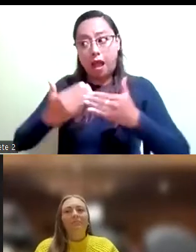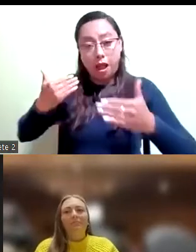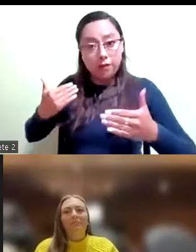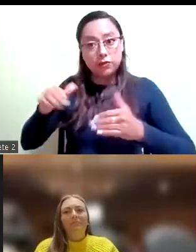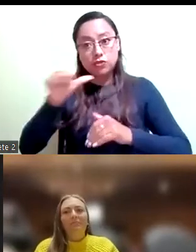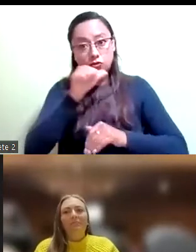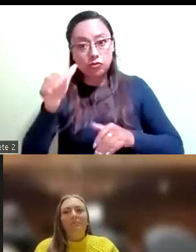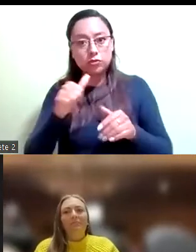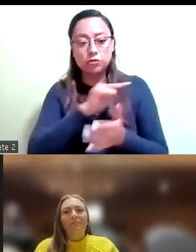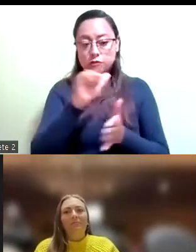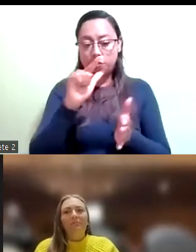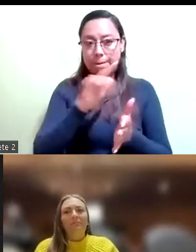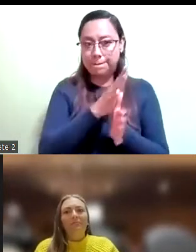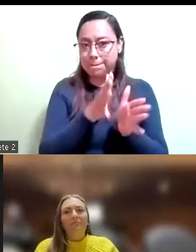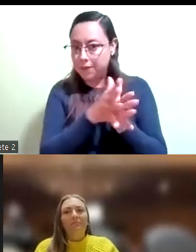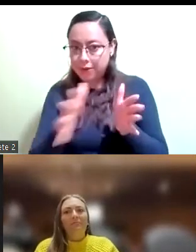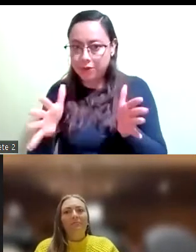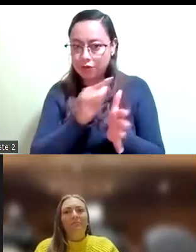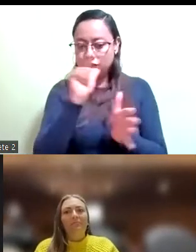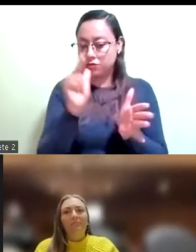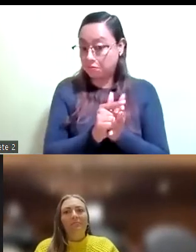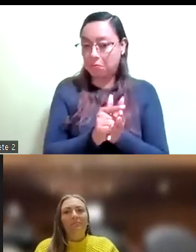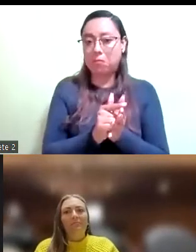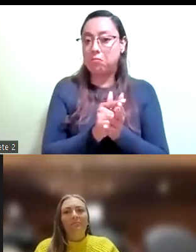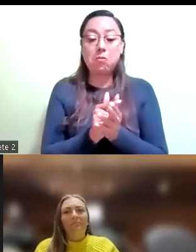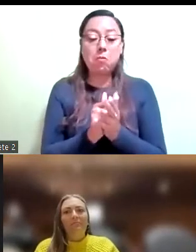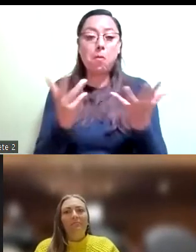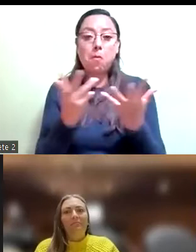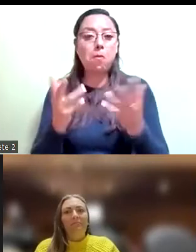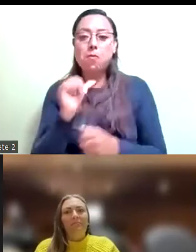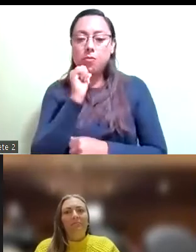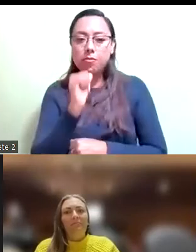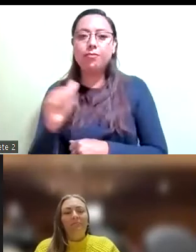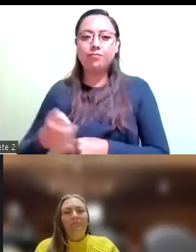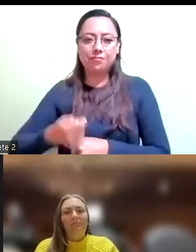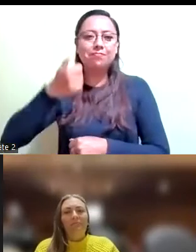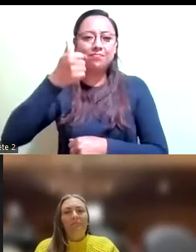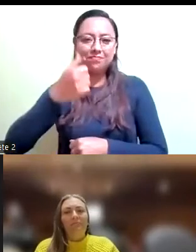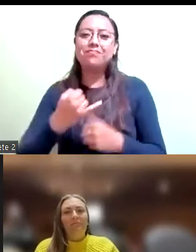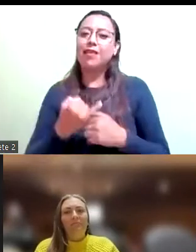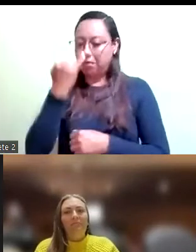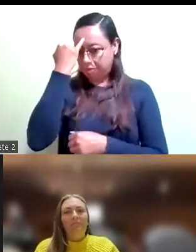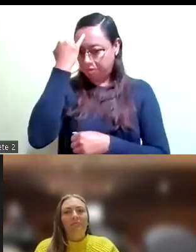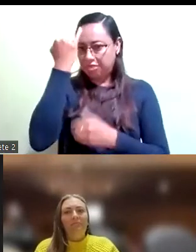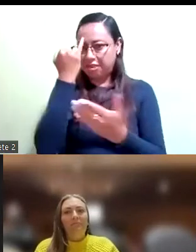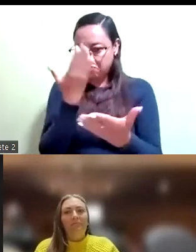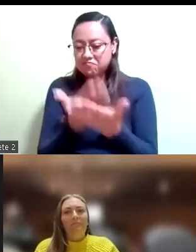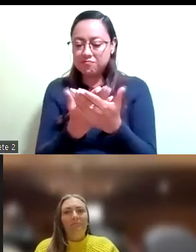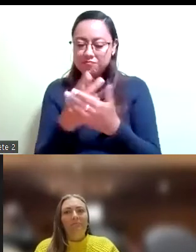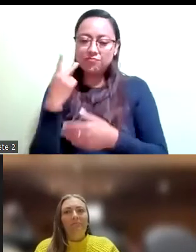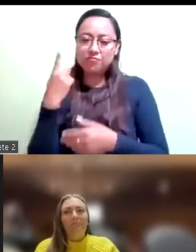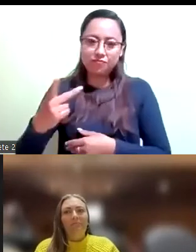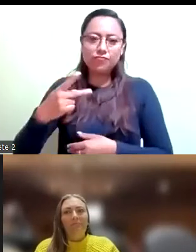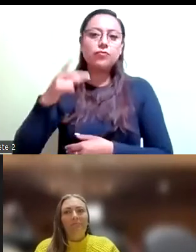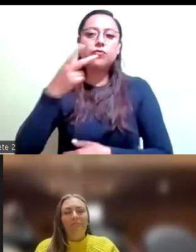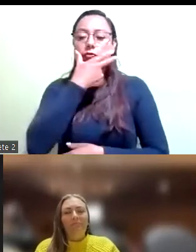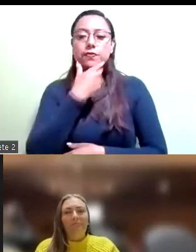legislaturas y pues reconocer el esfuerzo y la iniciativa del diputado Giancarlo y por supuesto pues apoyarlo con todo.